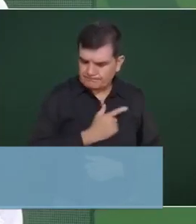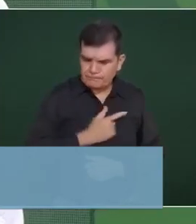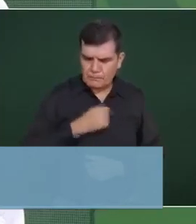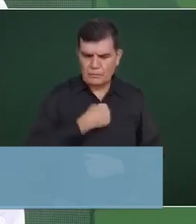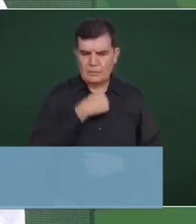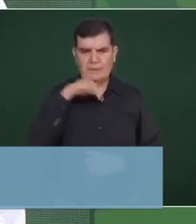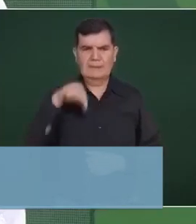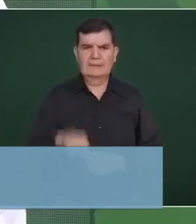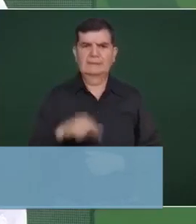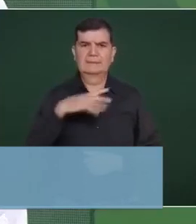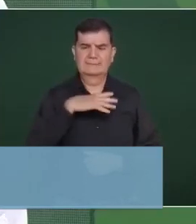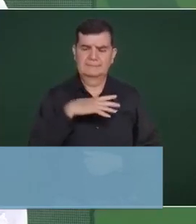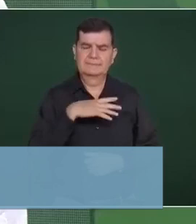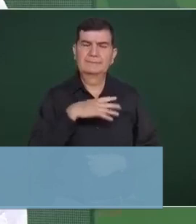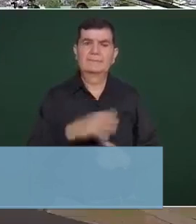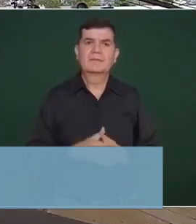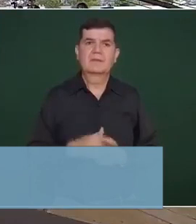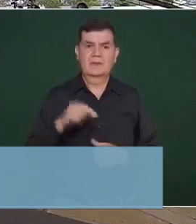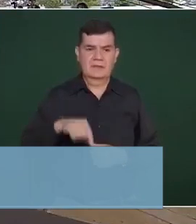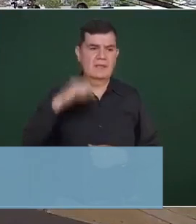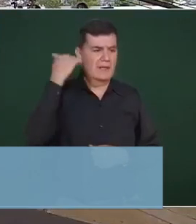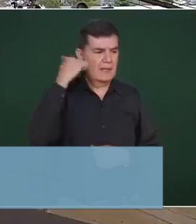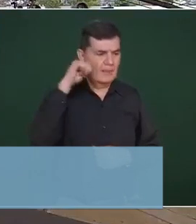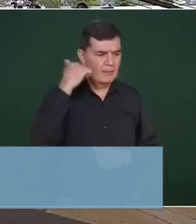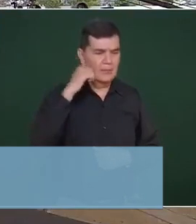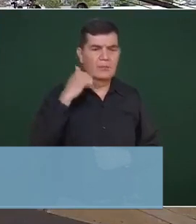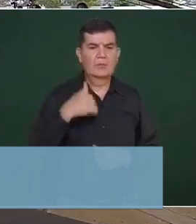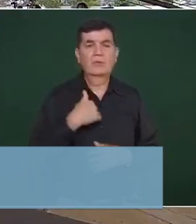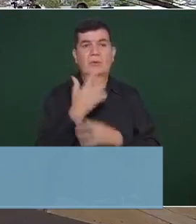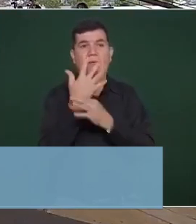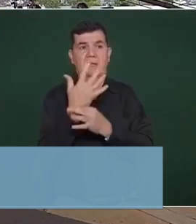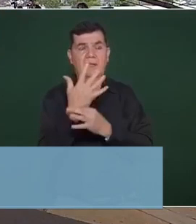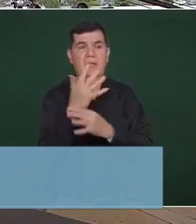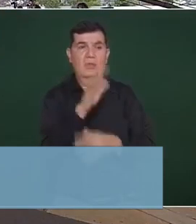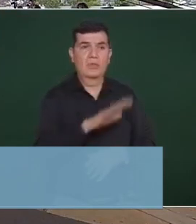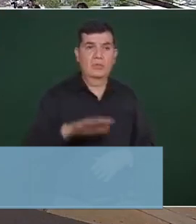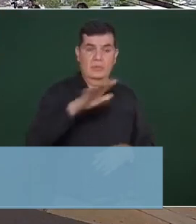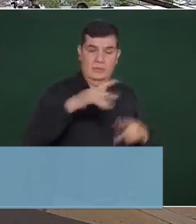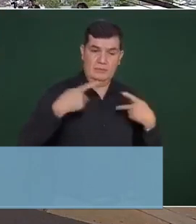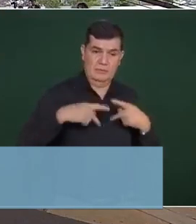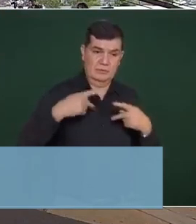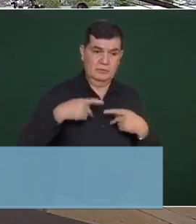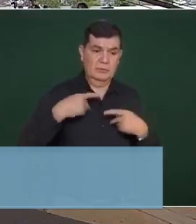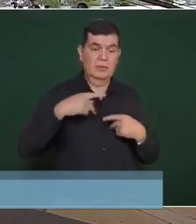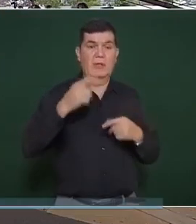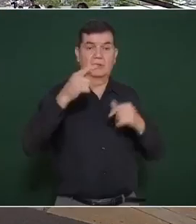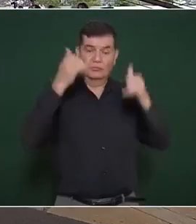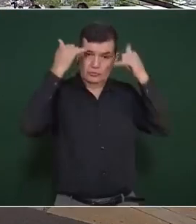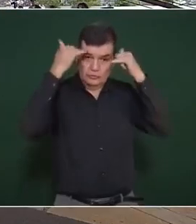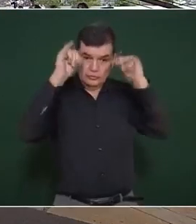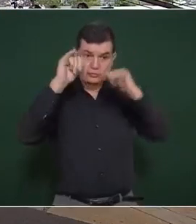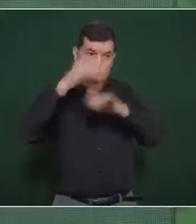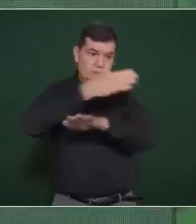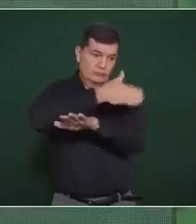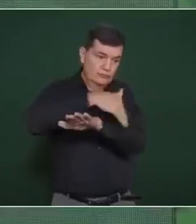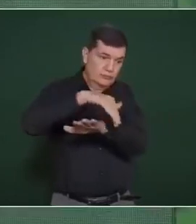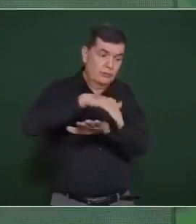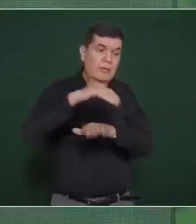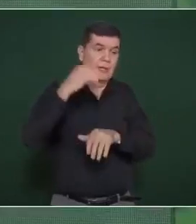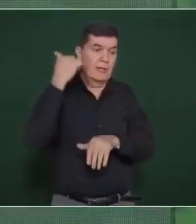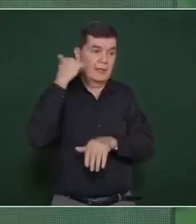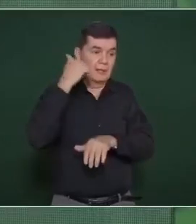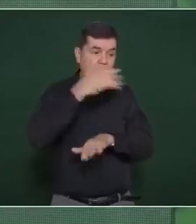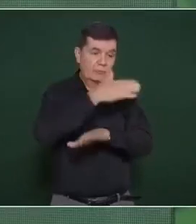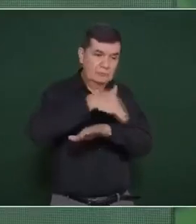aquí, repito, en Acapulco, decirle a la gente de Acapulco, de Coyuca, que no están